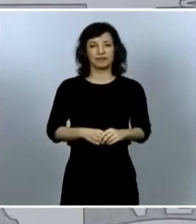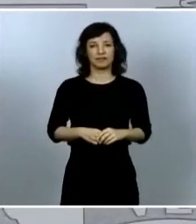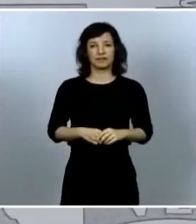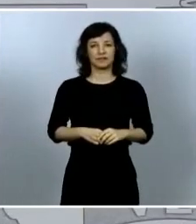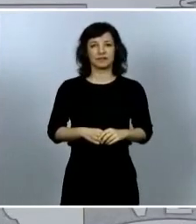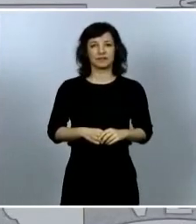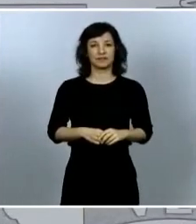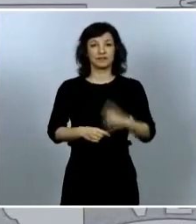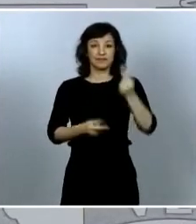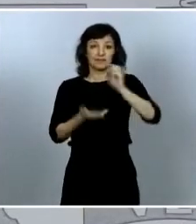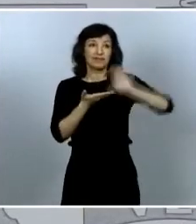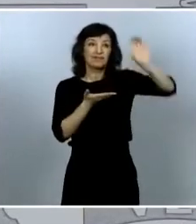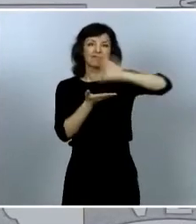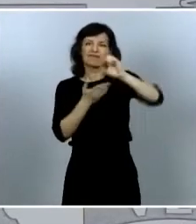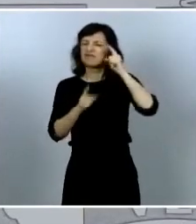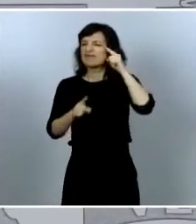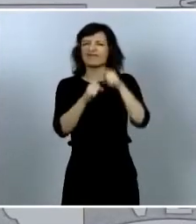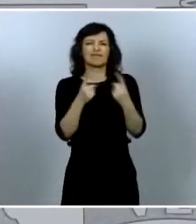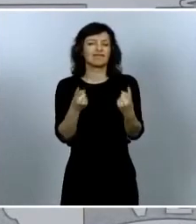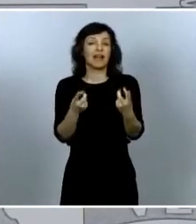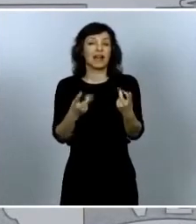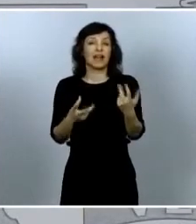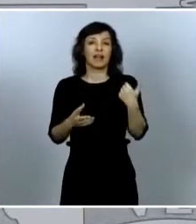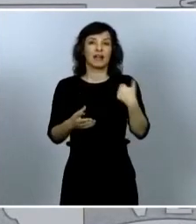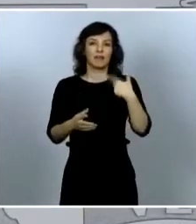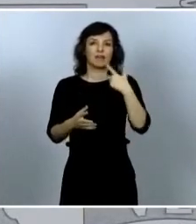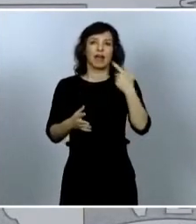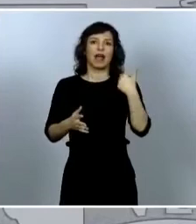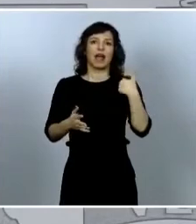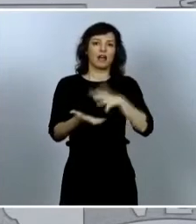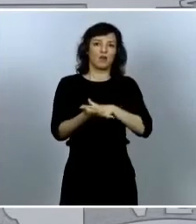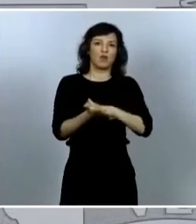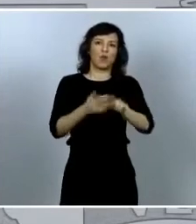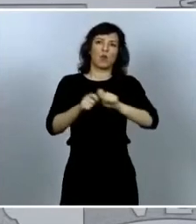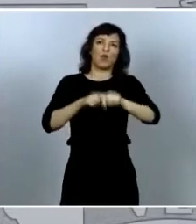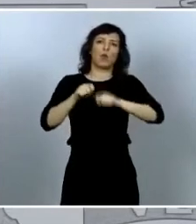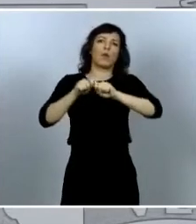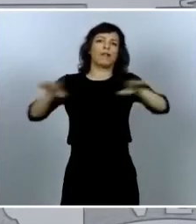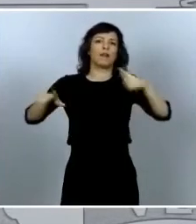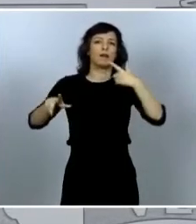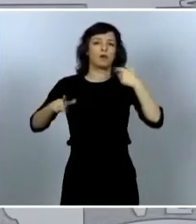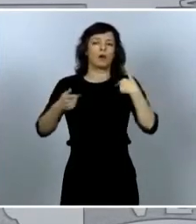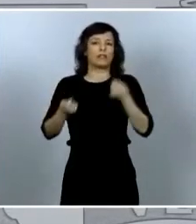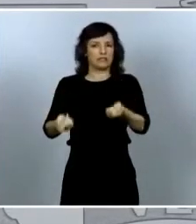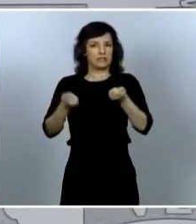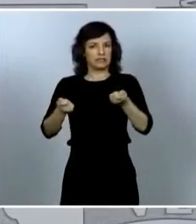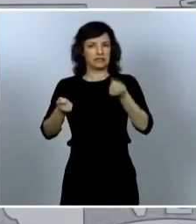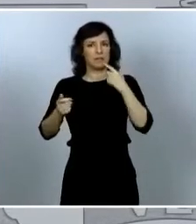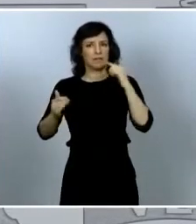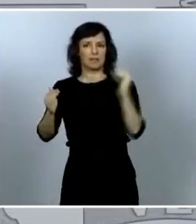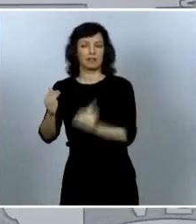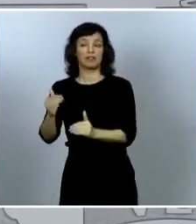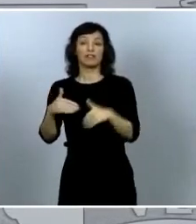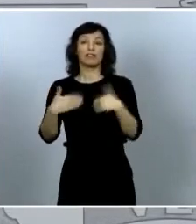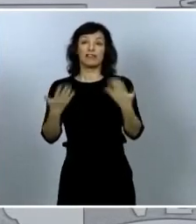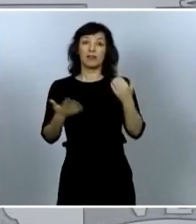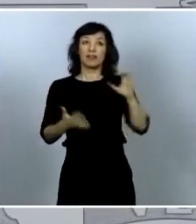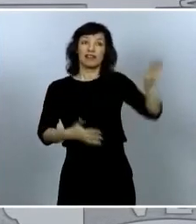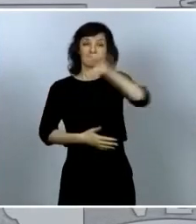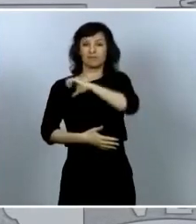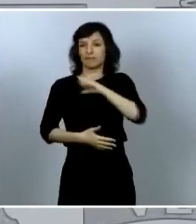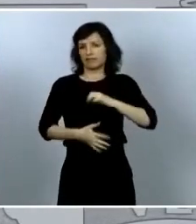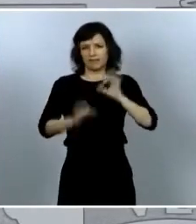los efectos directos de la pandemia y también financiar el incremento del gasto sanitario que ineludiblemente se ha tenido que vincular